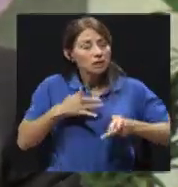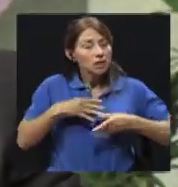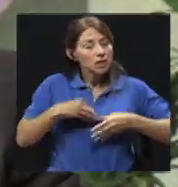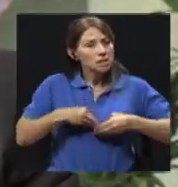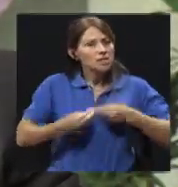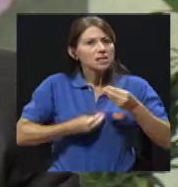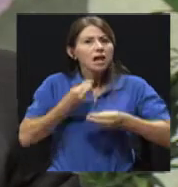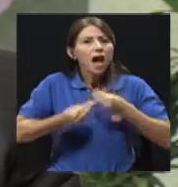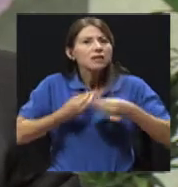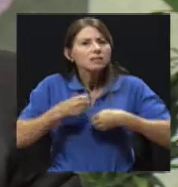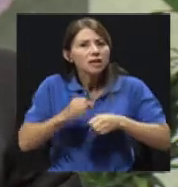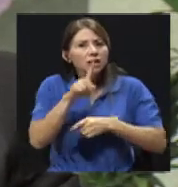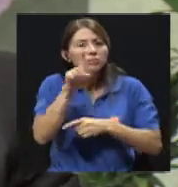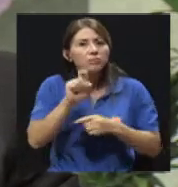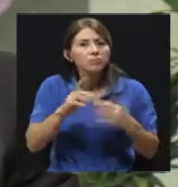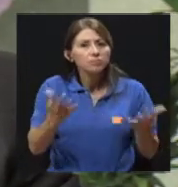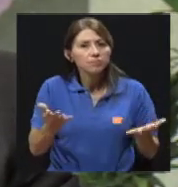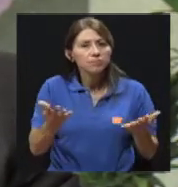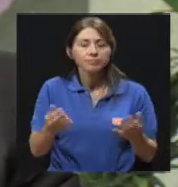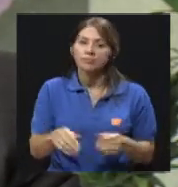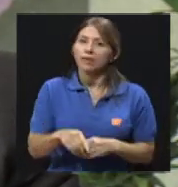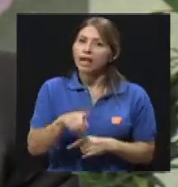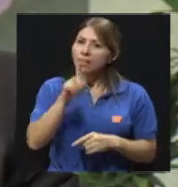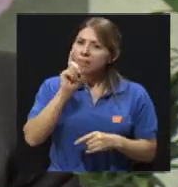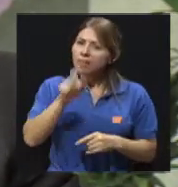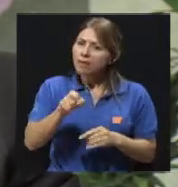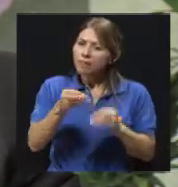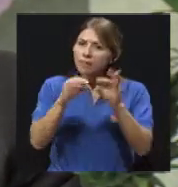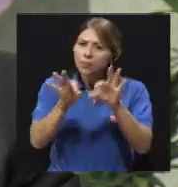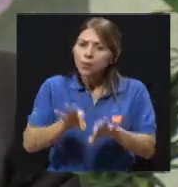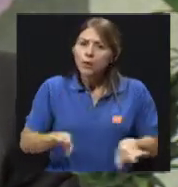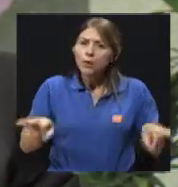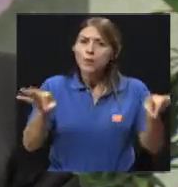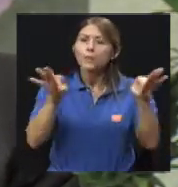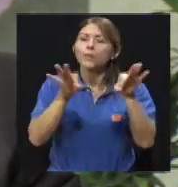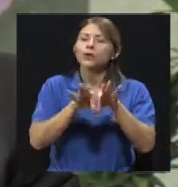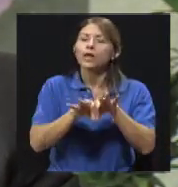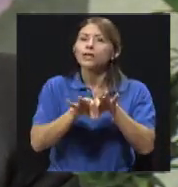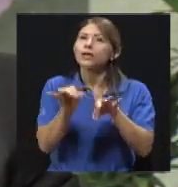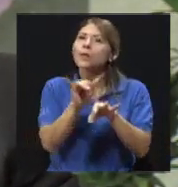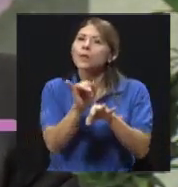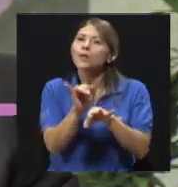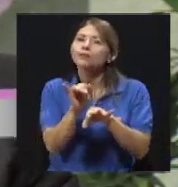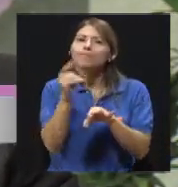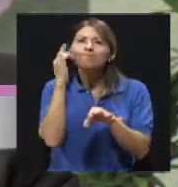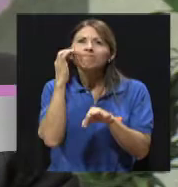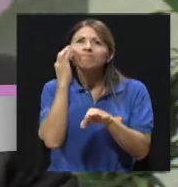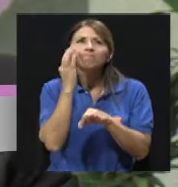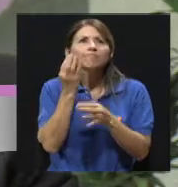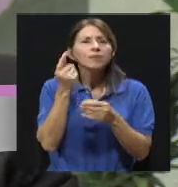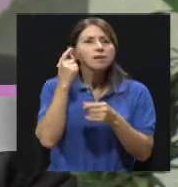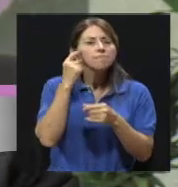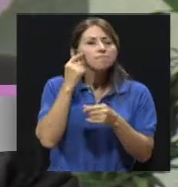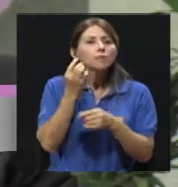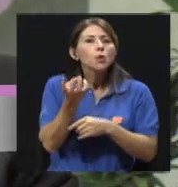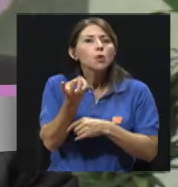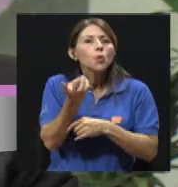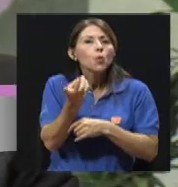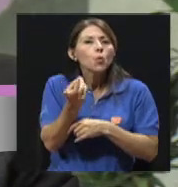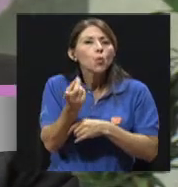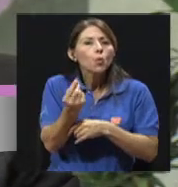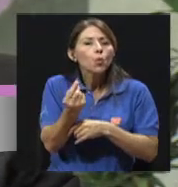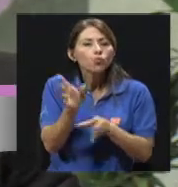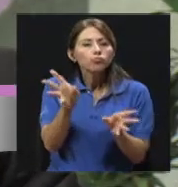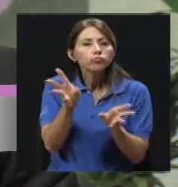es prioritario el hecho de cuantificar, cuantificar cuánto tiempo tiene de